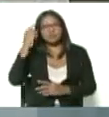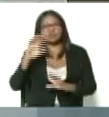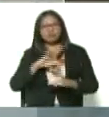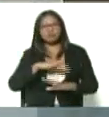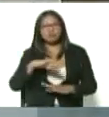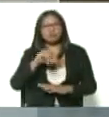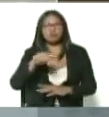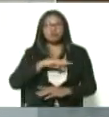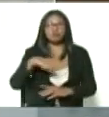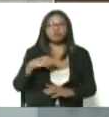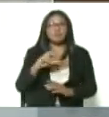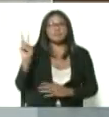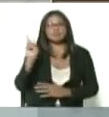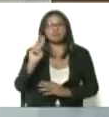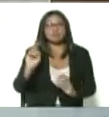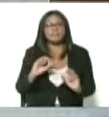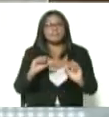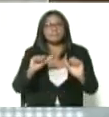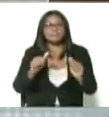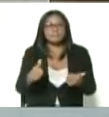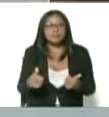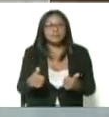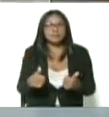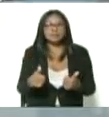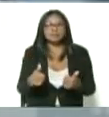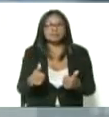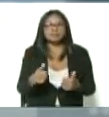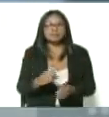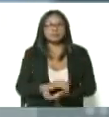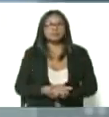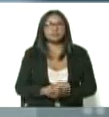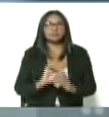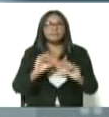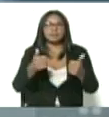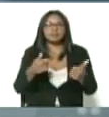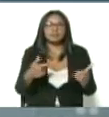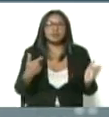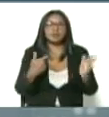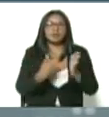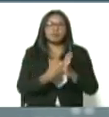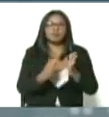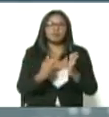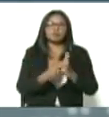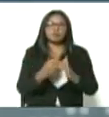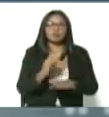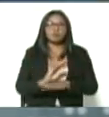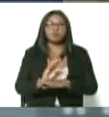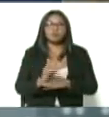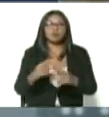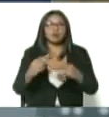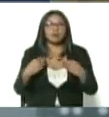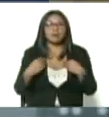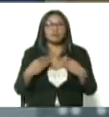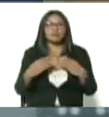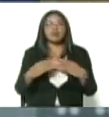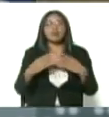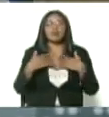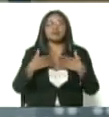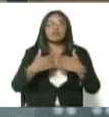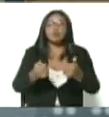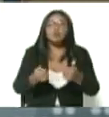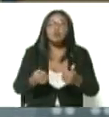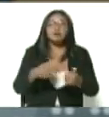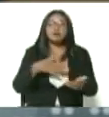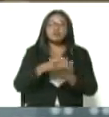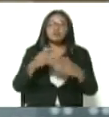Venezuela comienza su inicio, comienza su vacunación para proteger la vida, la salud, para garantizar